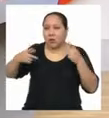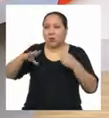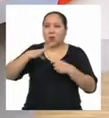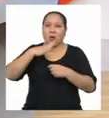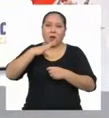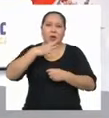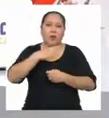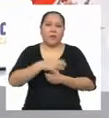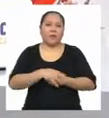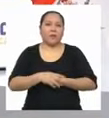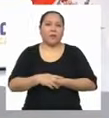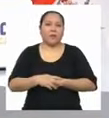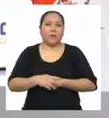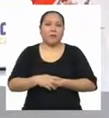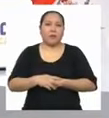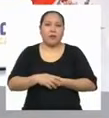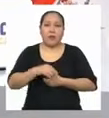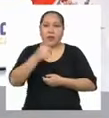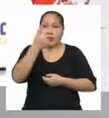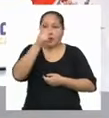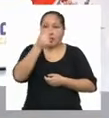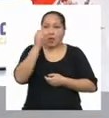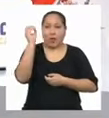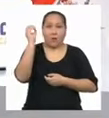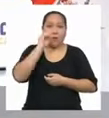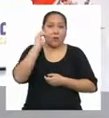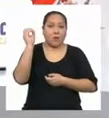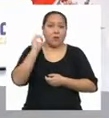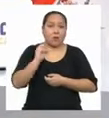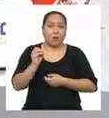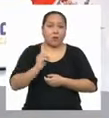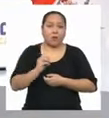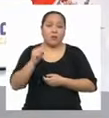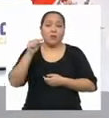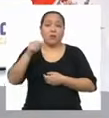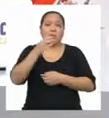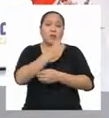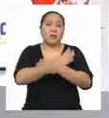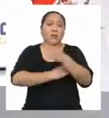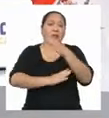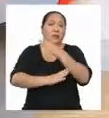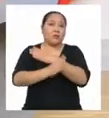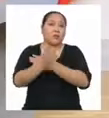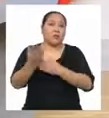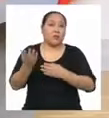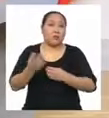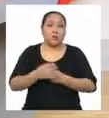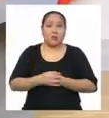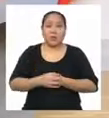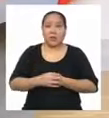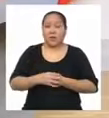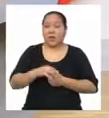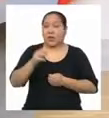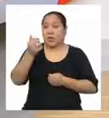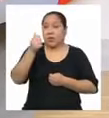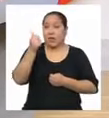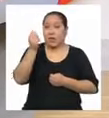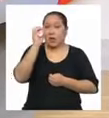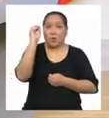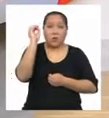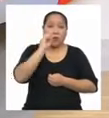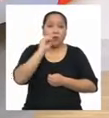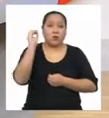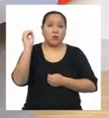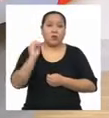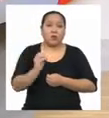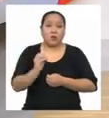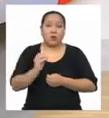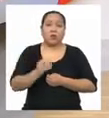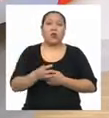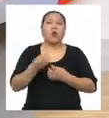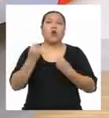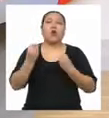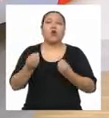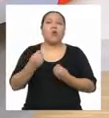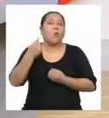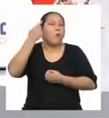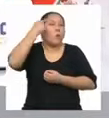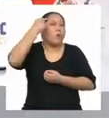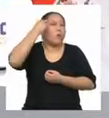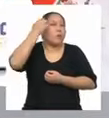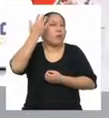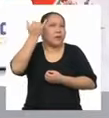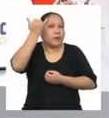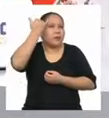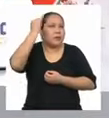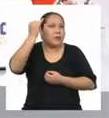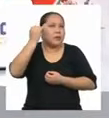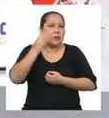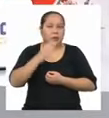hablan 10% Por discapacidad Y 10% Por forma De pensar